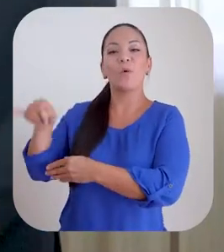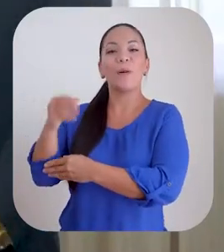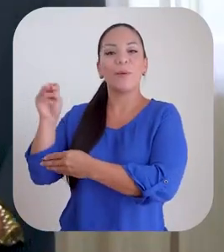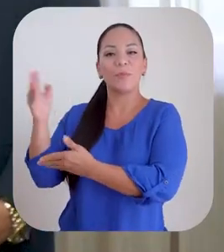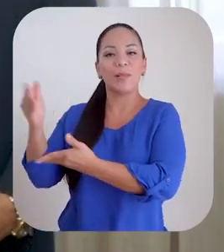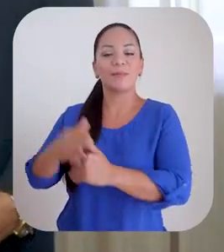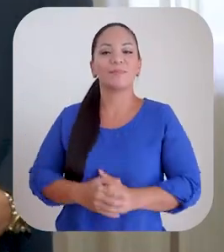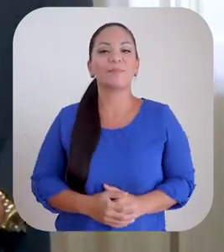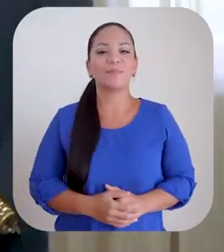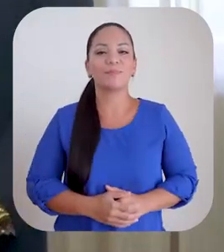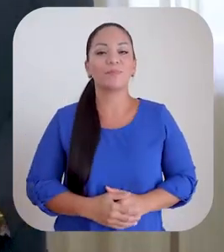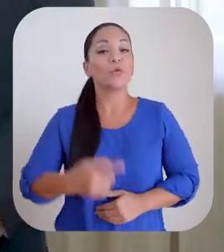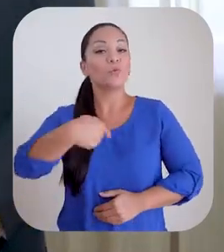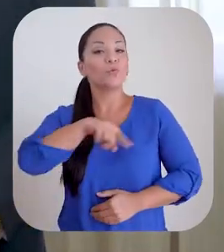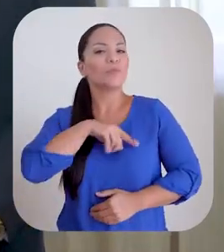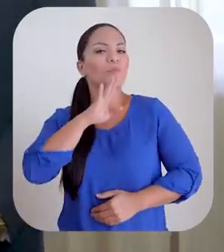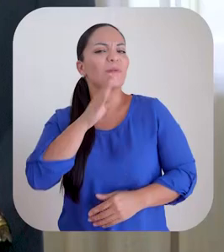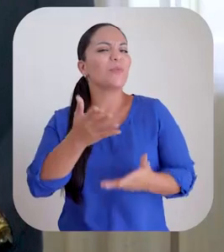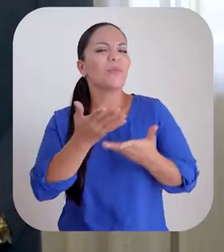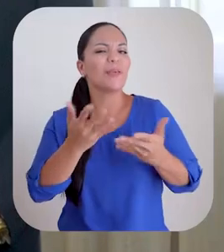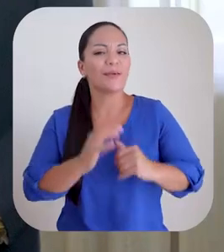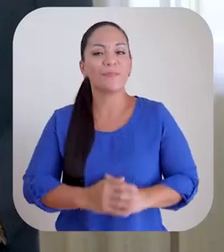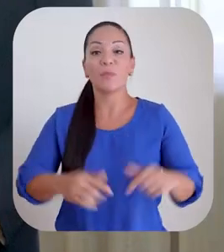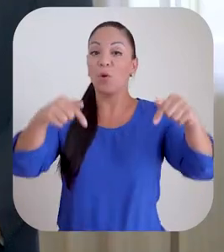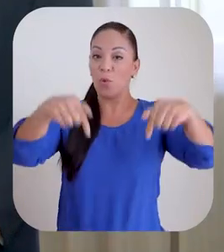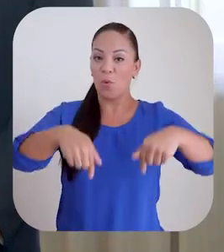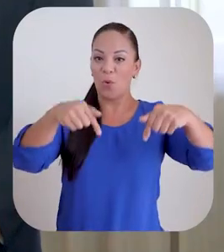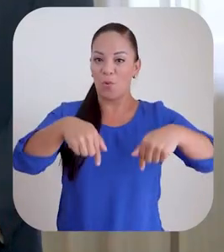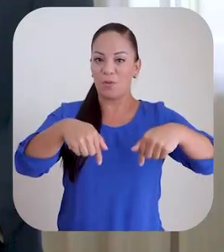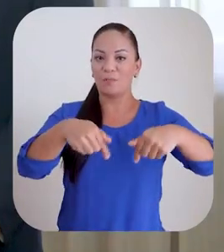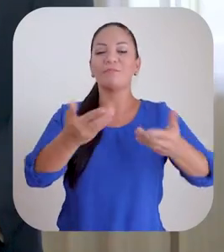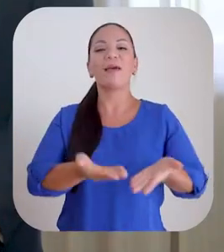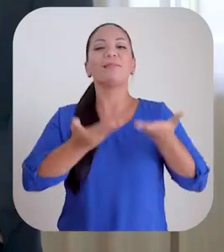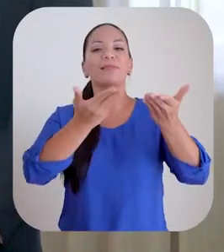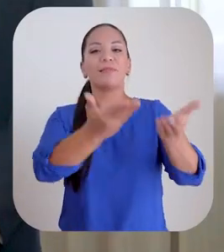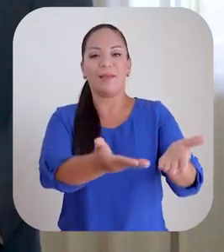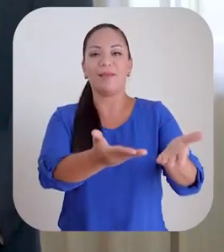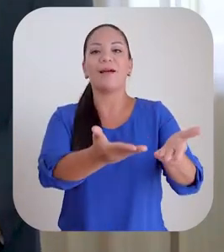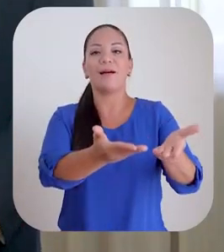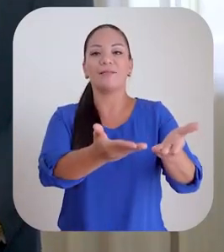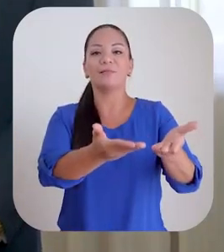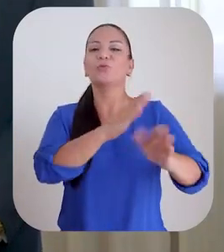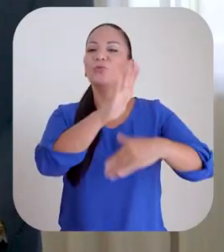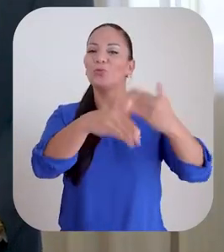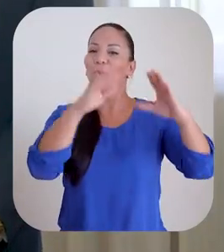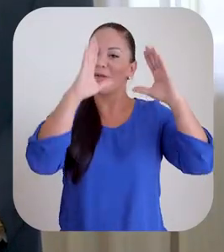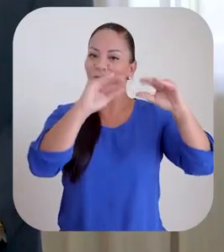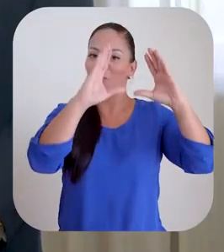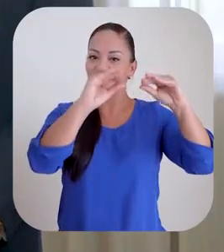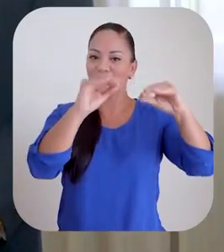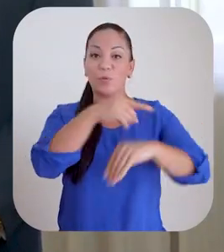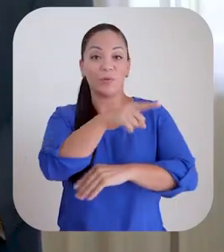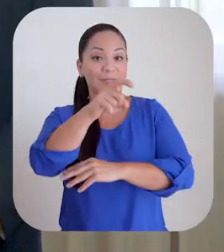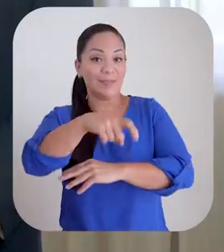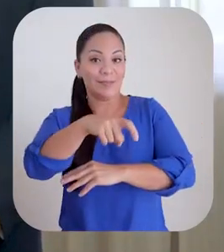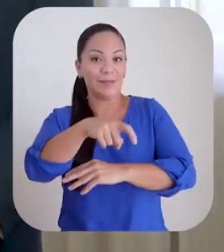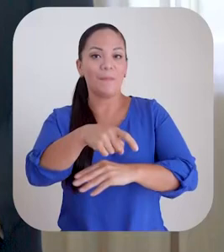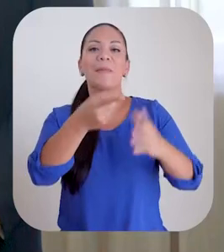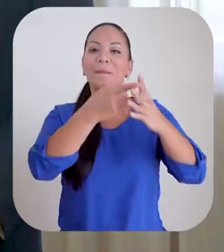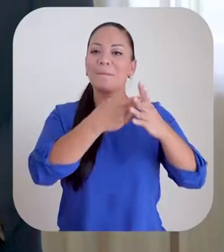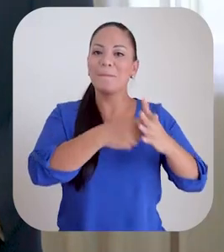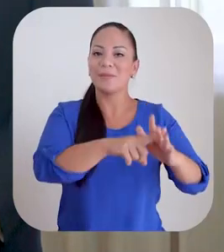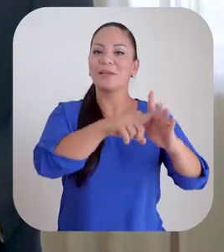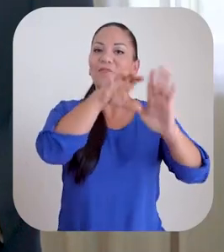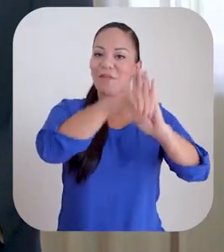Juan Manuel. Sí, estamos hablando señor presidente de que el día de hoy haremos entrega de la información necesaria para poder